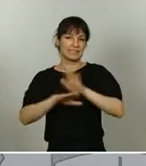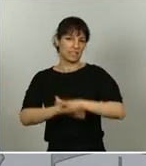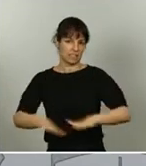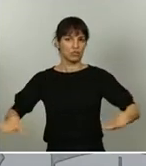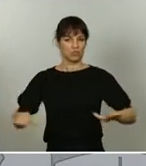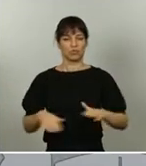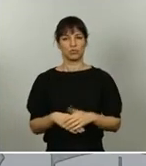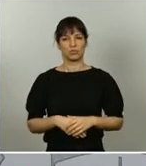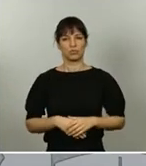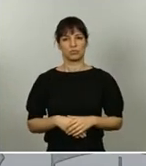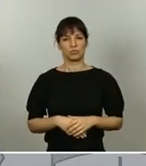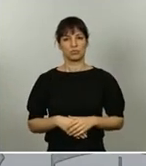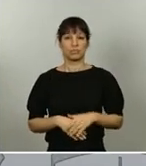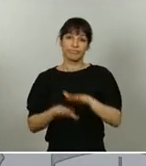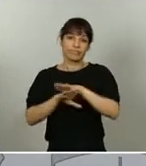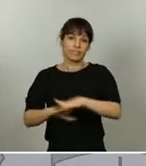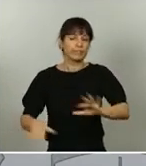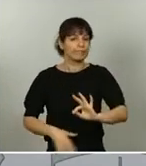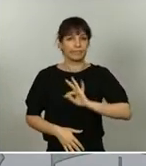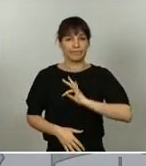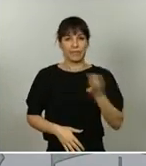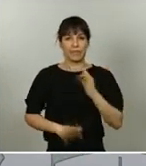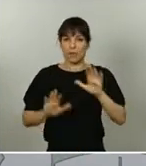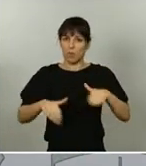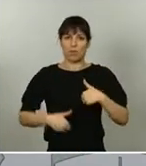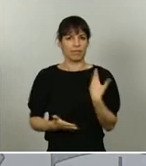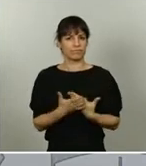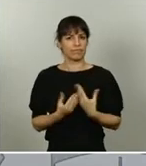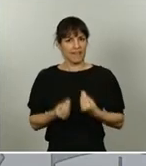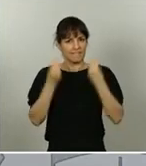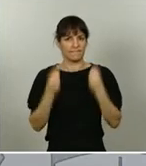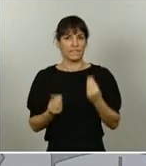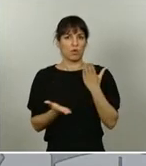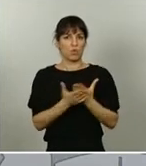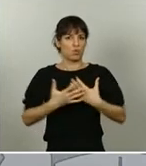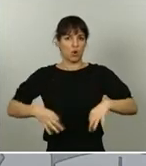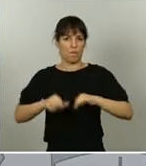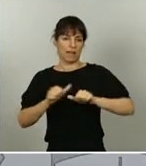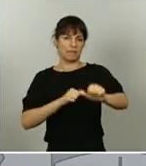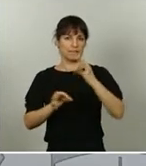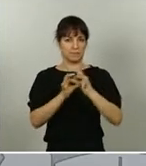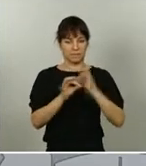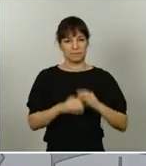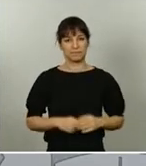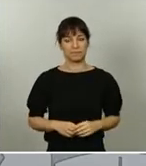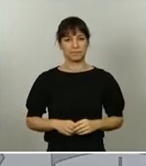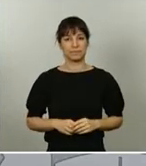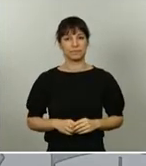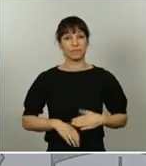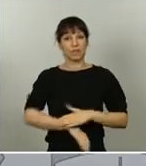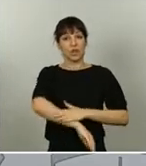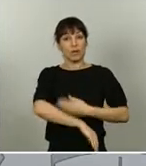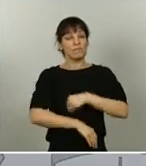que merecen volver con todas las garantías al curso escolar a partir del mes de septiembre. El Gobierno de España está haciendo